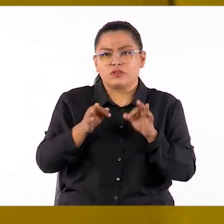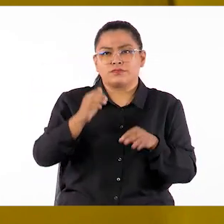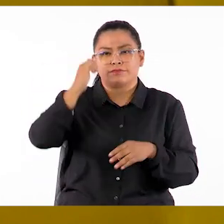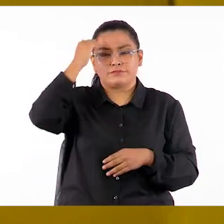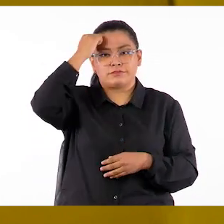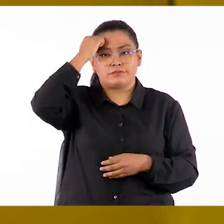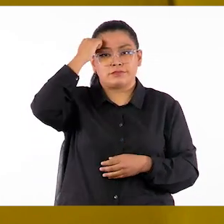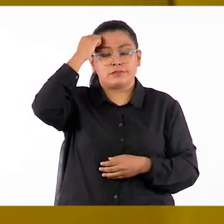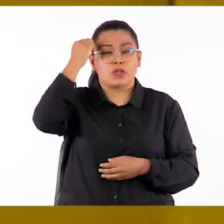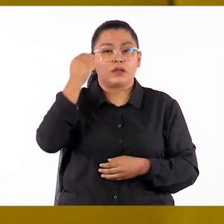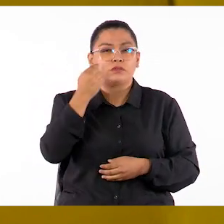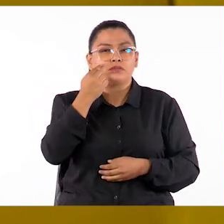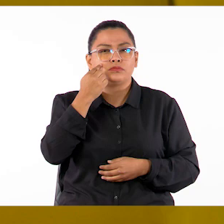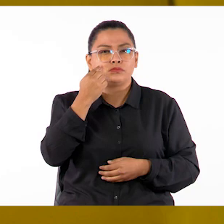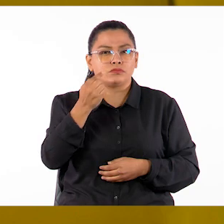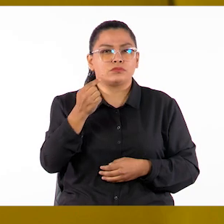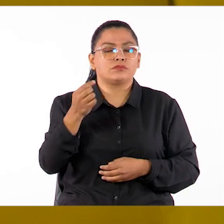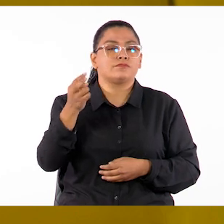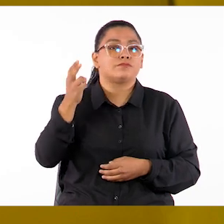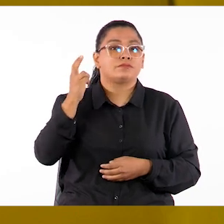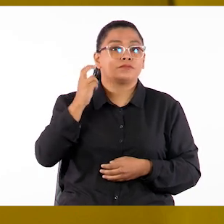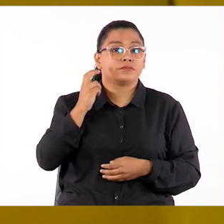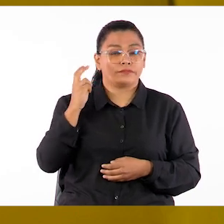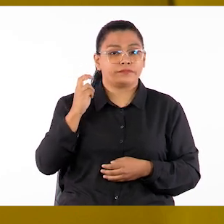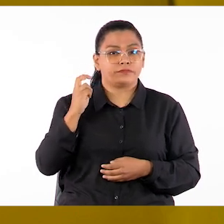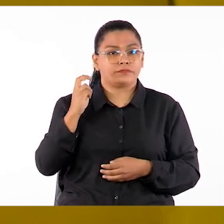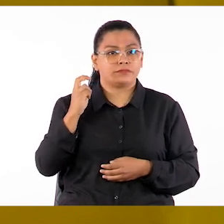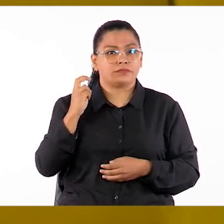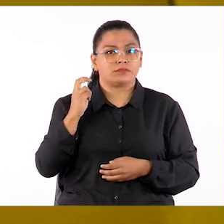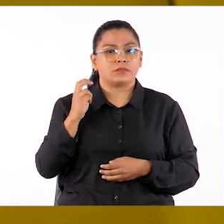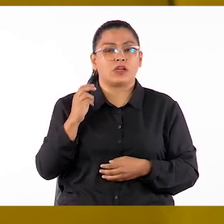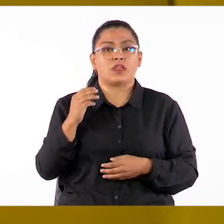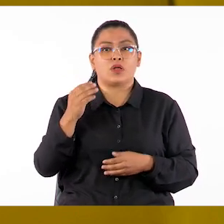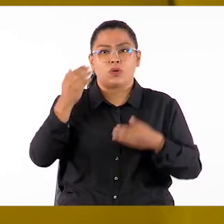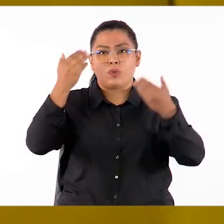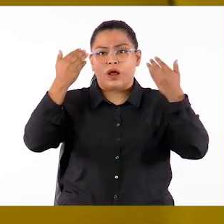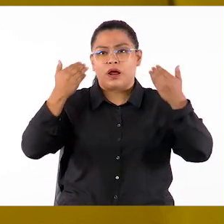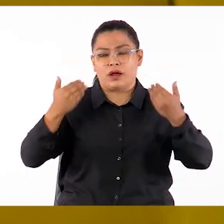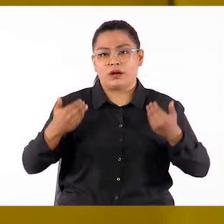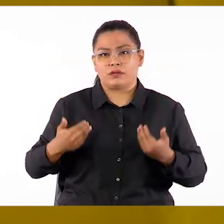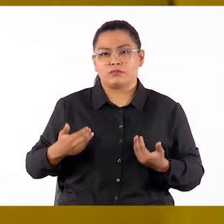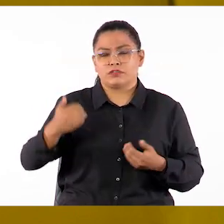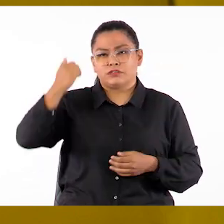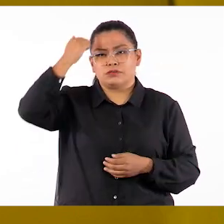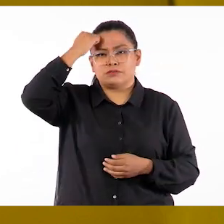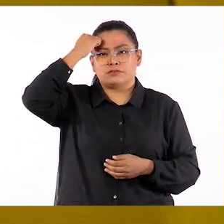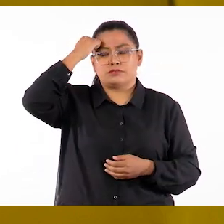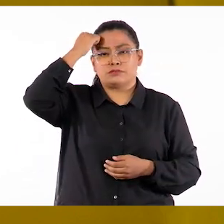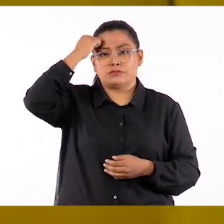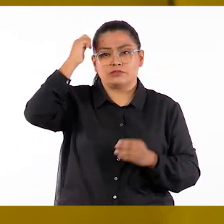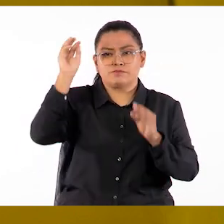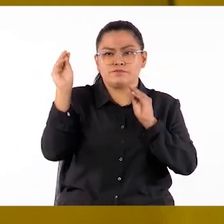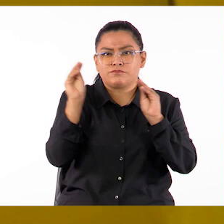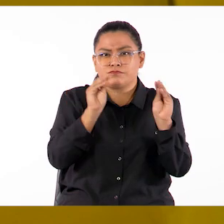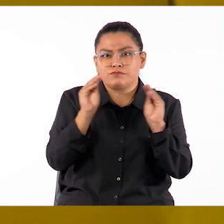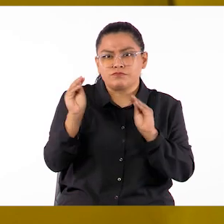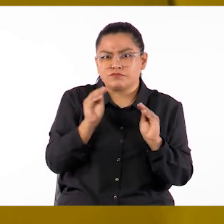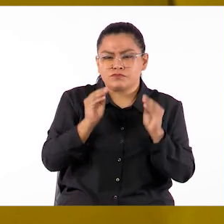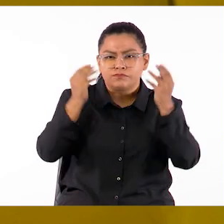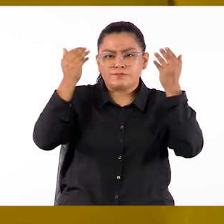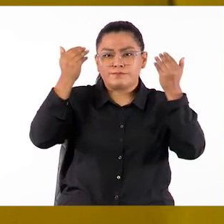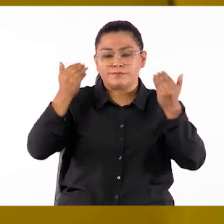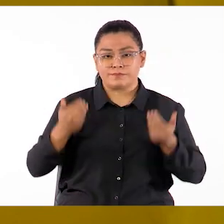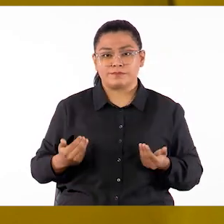Visual, auditivo, kinestésico, que es el aprendizaje mediante los movimientos del cuerpo